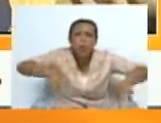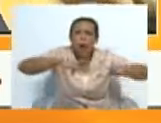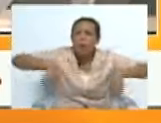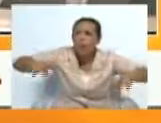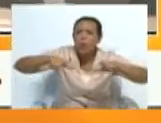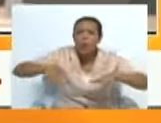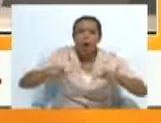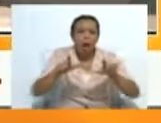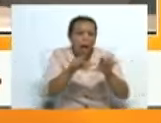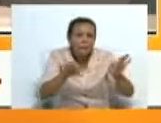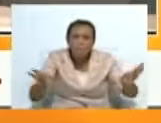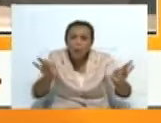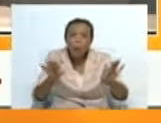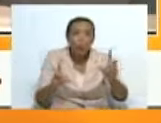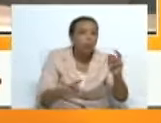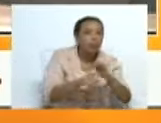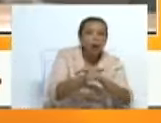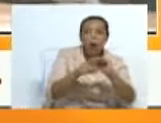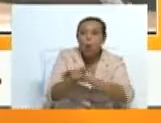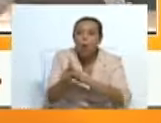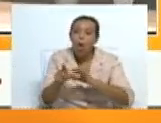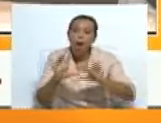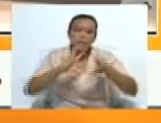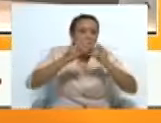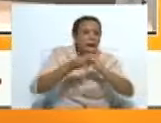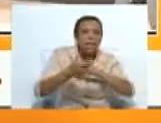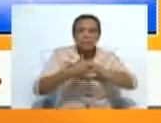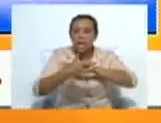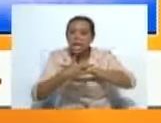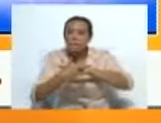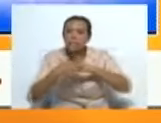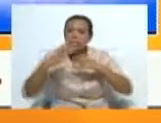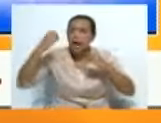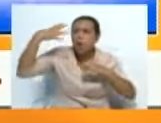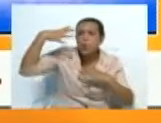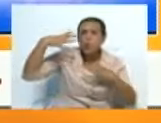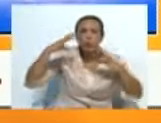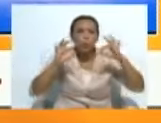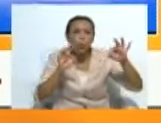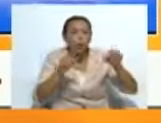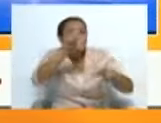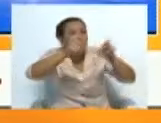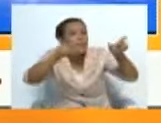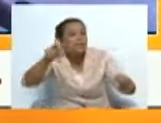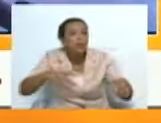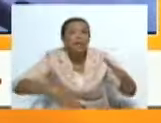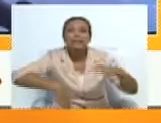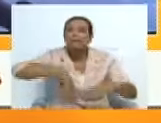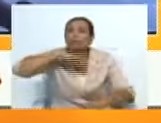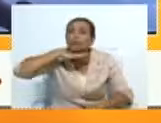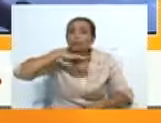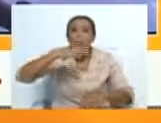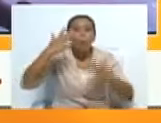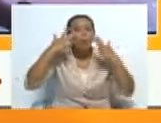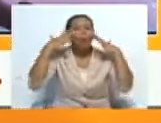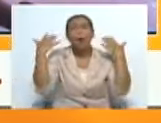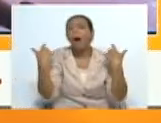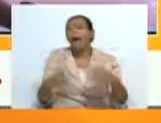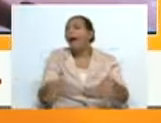salas que encontramos, las diferentes condiciones técnicas, pero encontramos siempre una sala llena. Y me quedo con